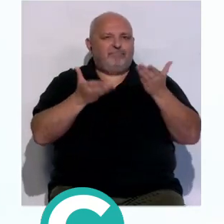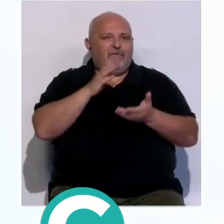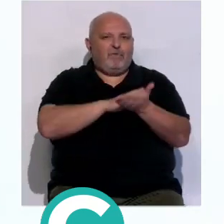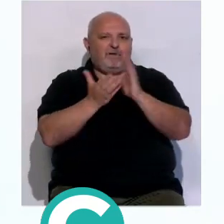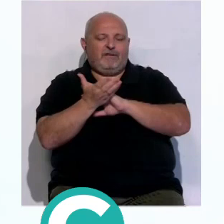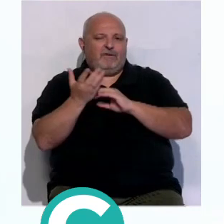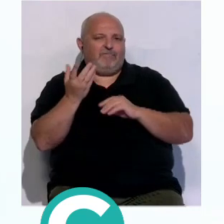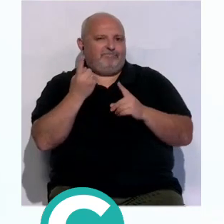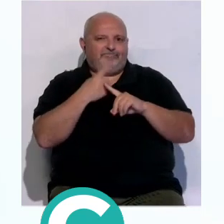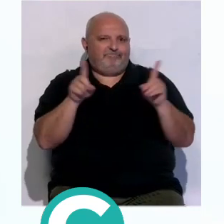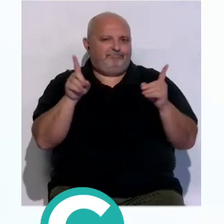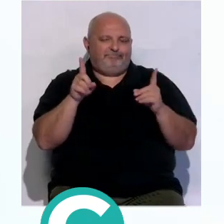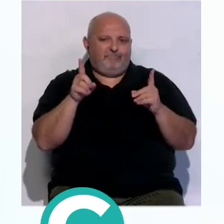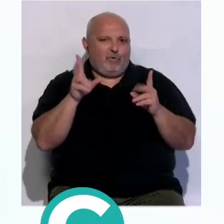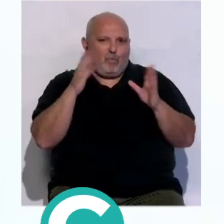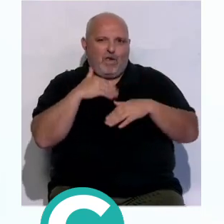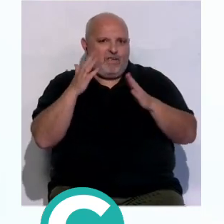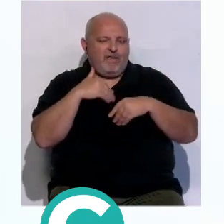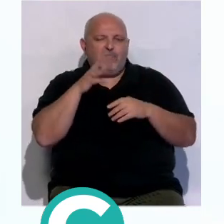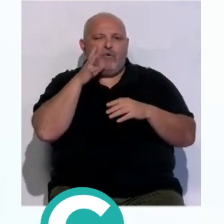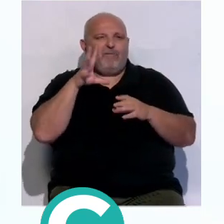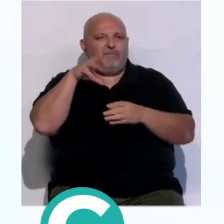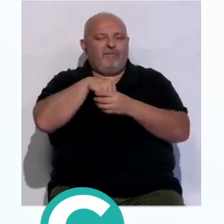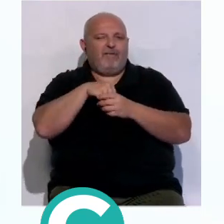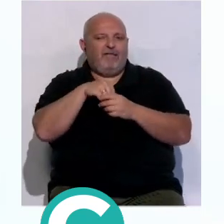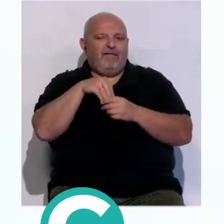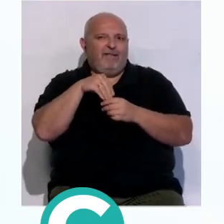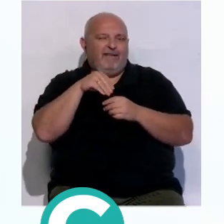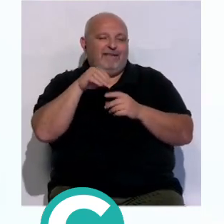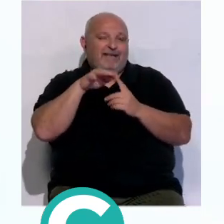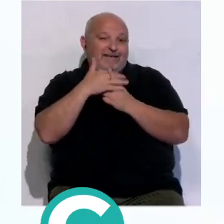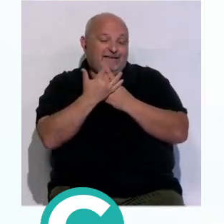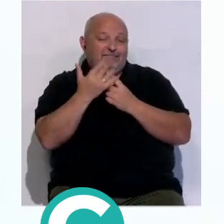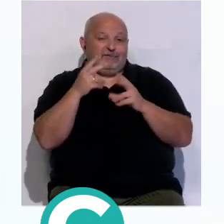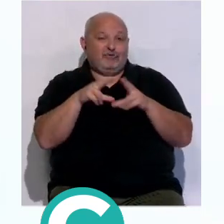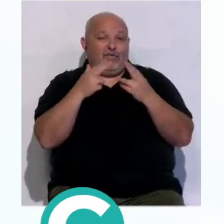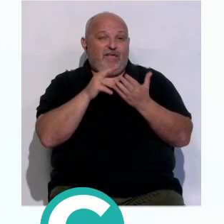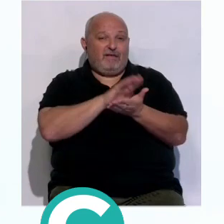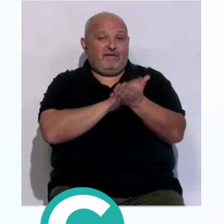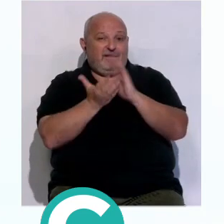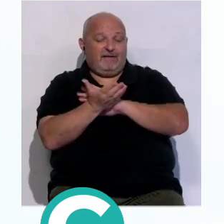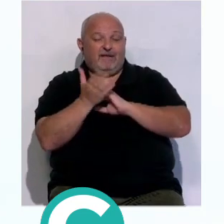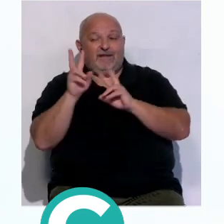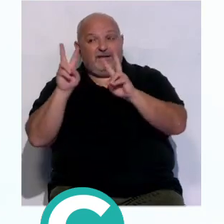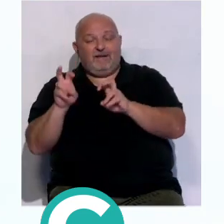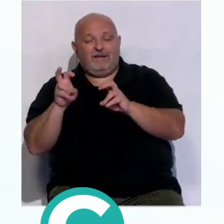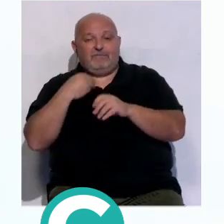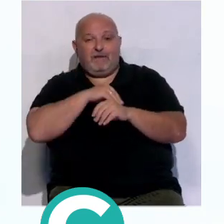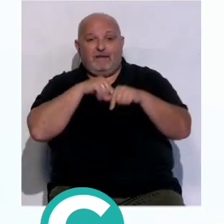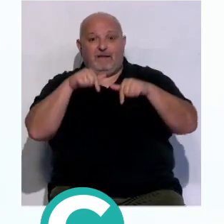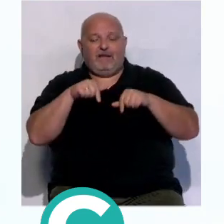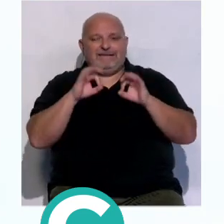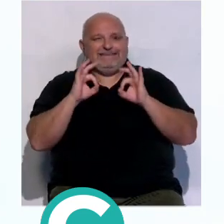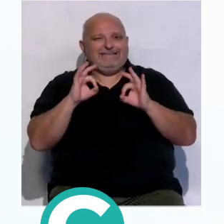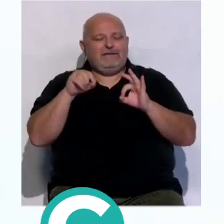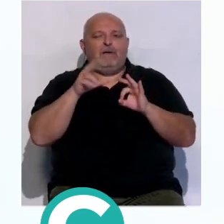democráticos y tiene que ver con la polarización en el caso de las sociedades democráticas y en el caso de España de manera